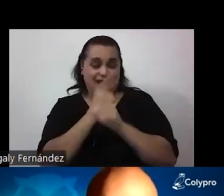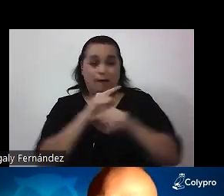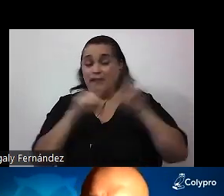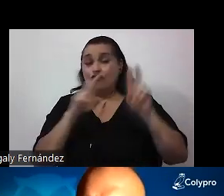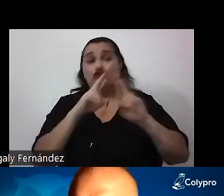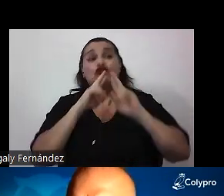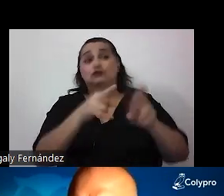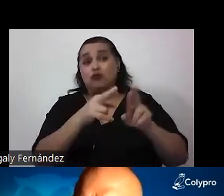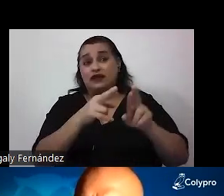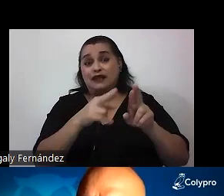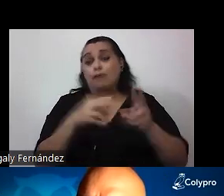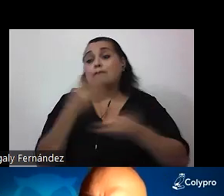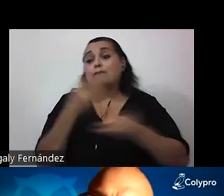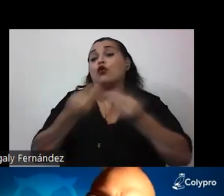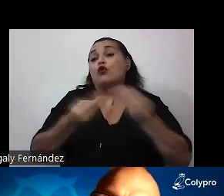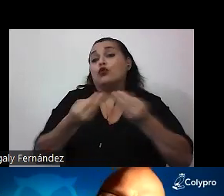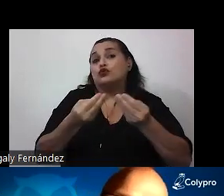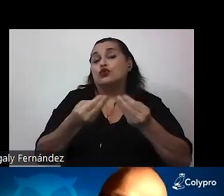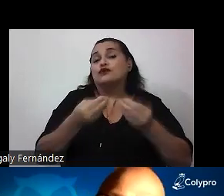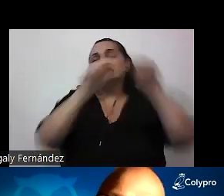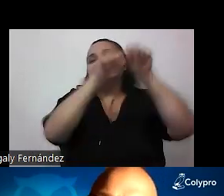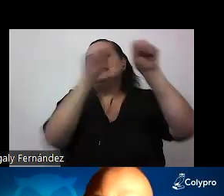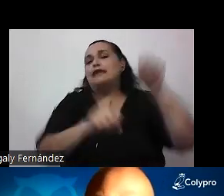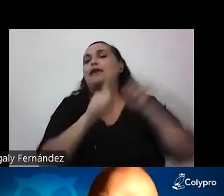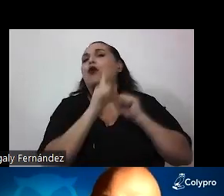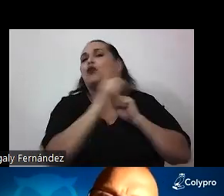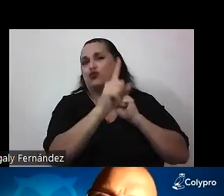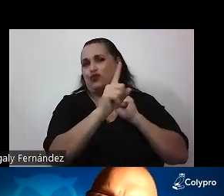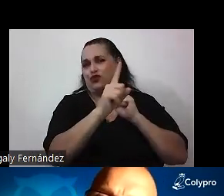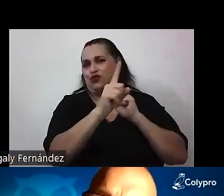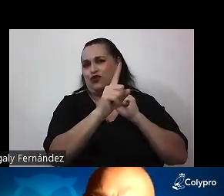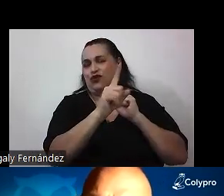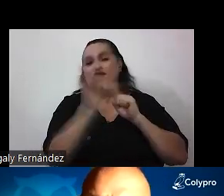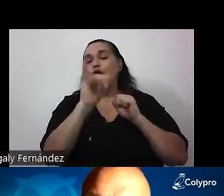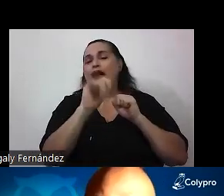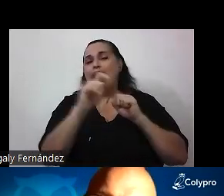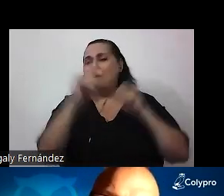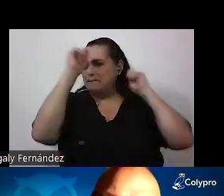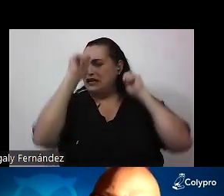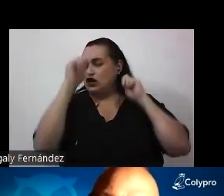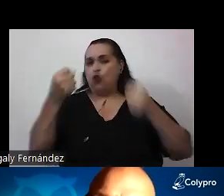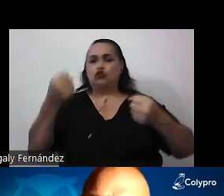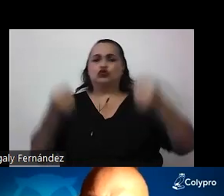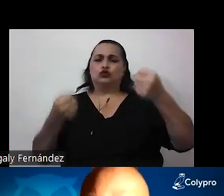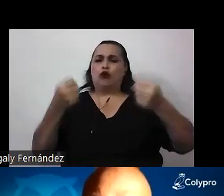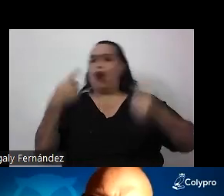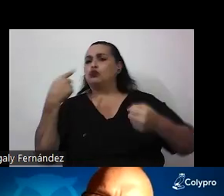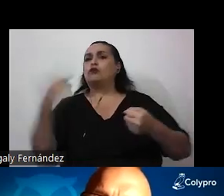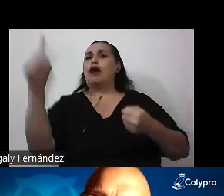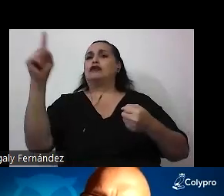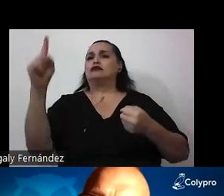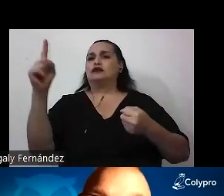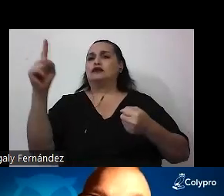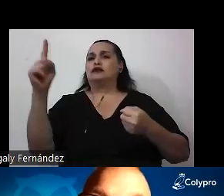producto del sistema 1. Sea producto de una especie de piloto automático que nos lleva a producir